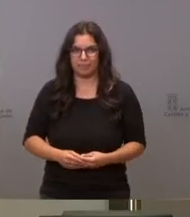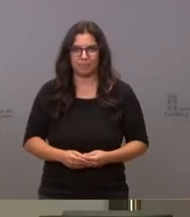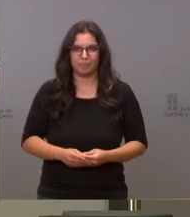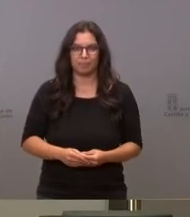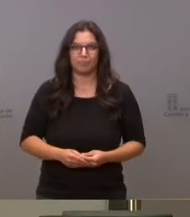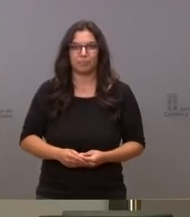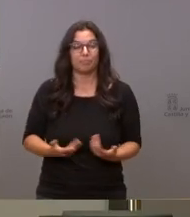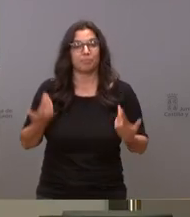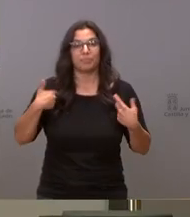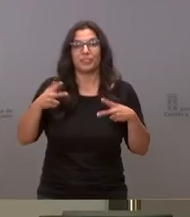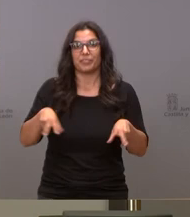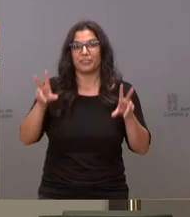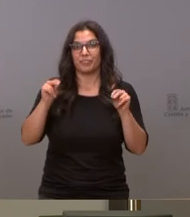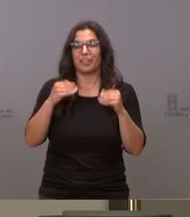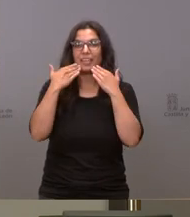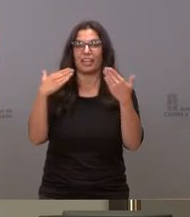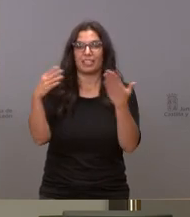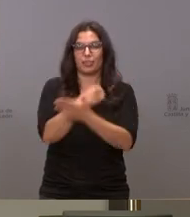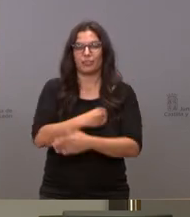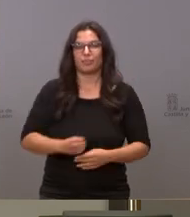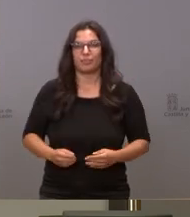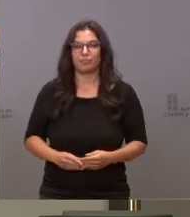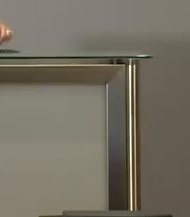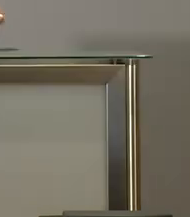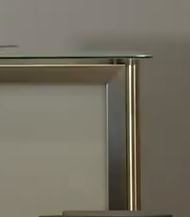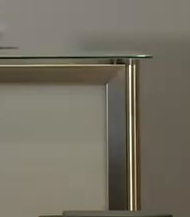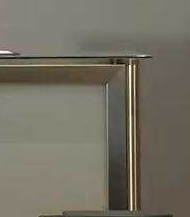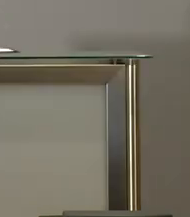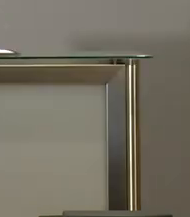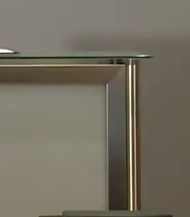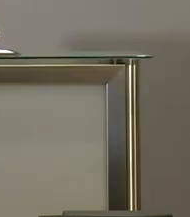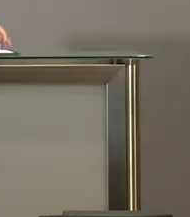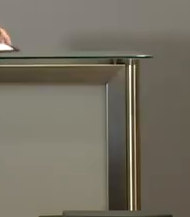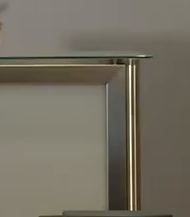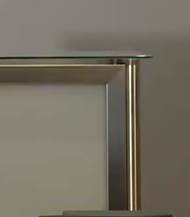pues aquí concluimos muchas gracias a todos gracias gracias Gracias.